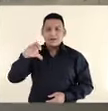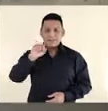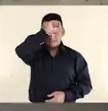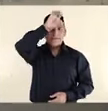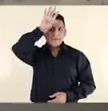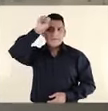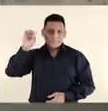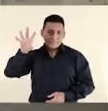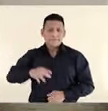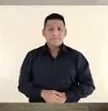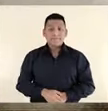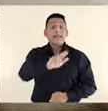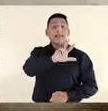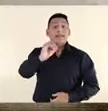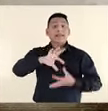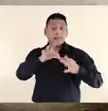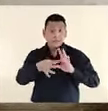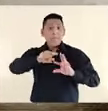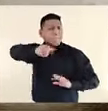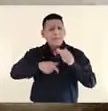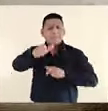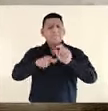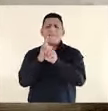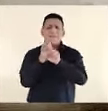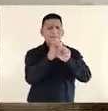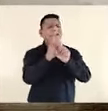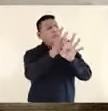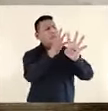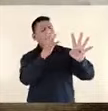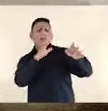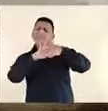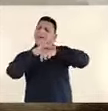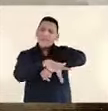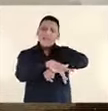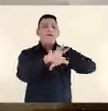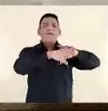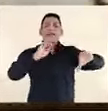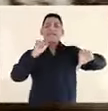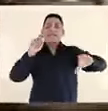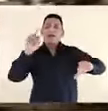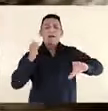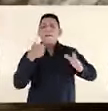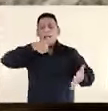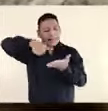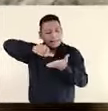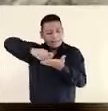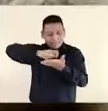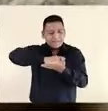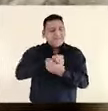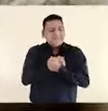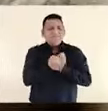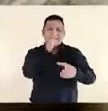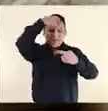Santuario de Santa Rosa Cada 30 de agosto miles de fieles hacen cola tempranamente fuera del santuario para dejar su carta